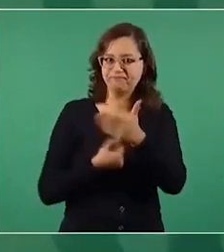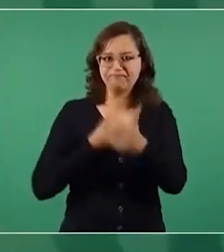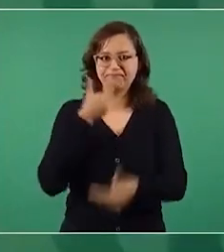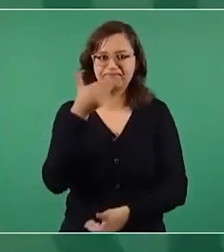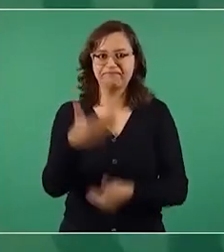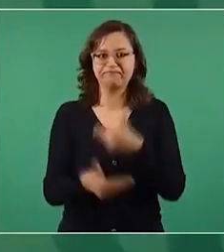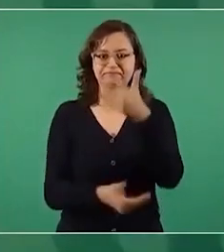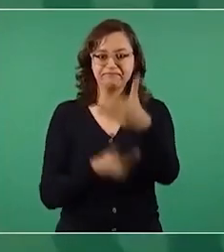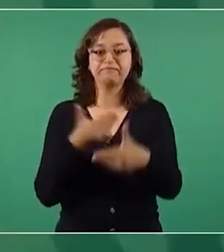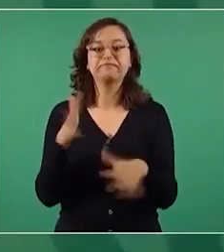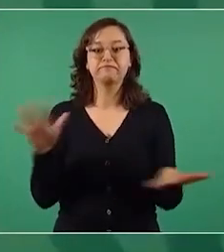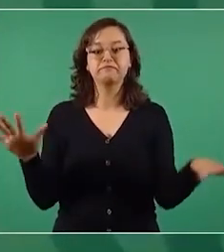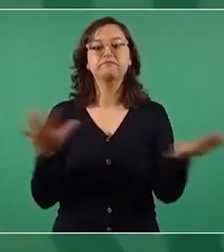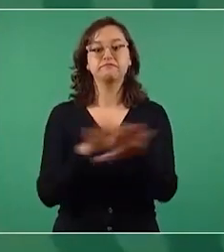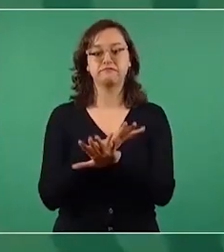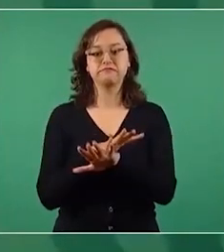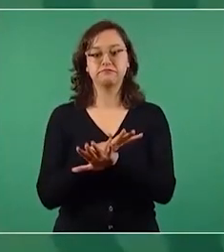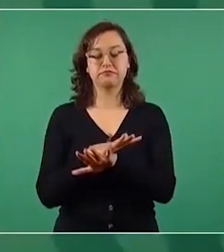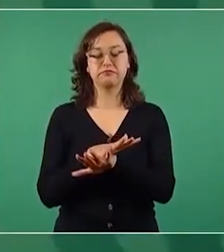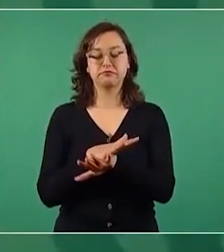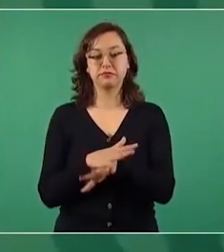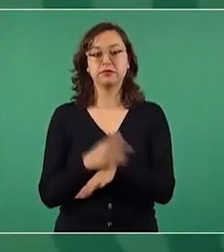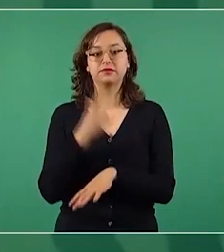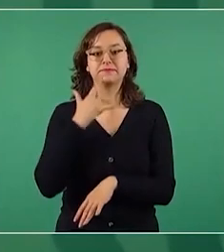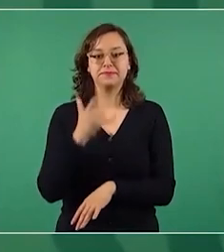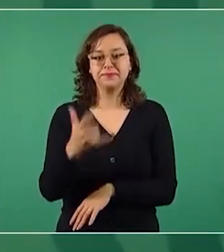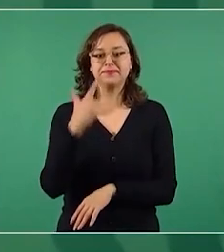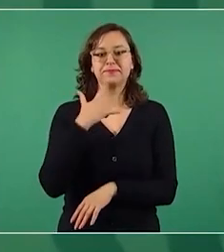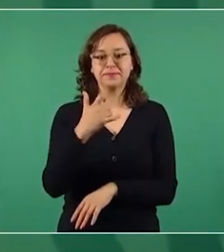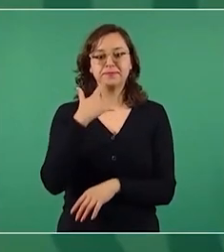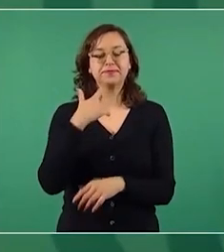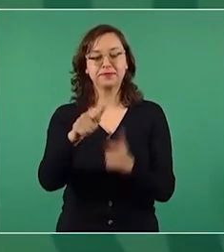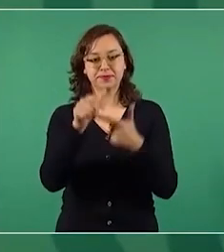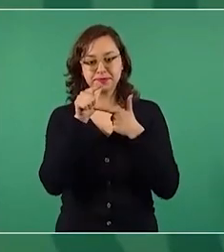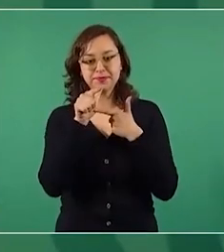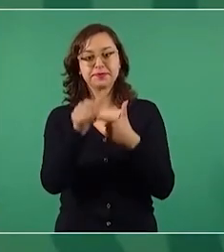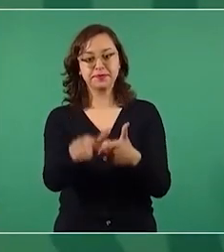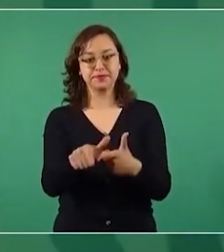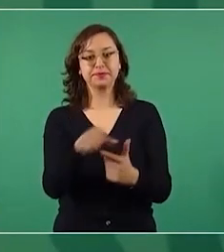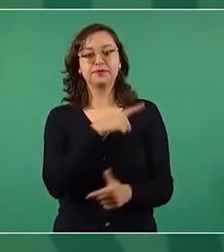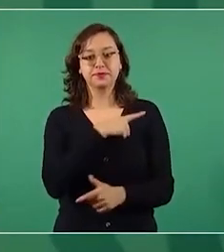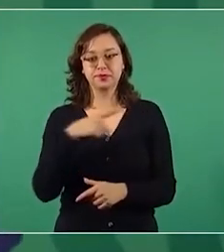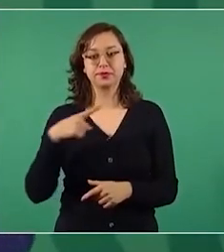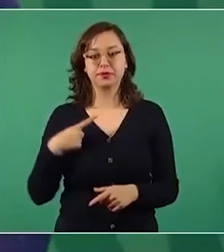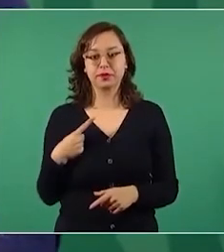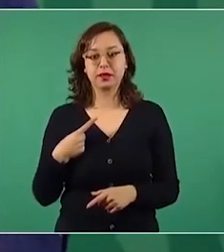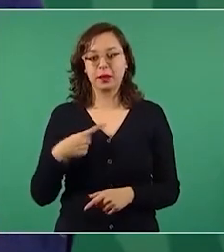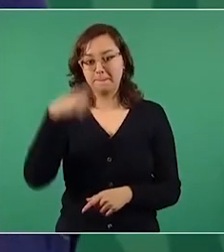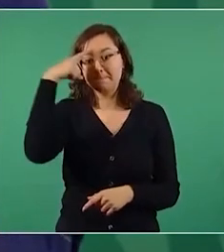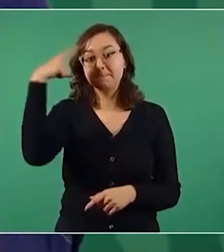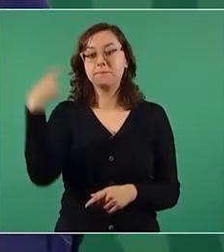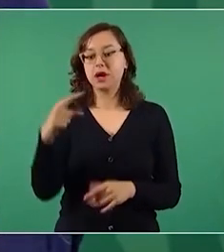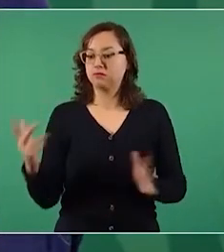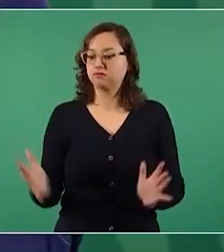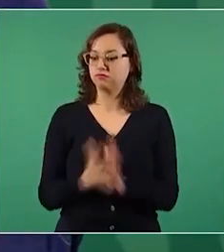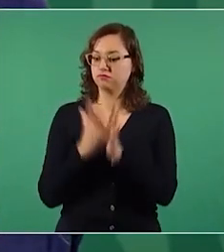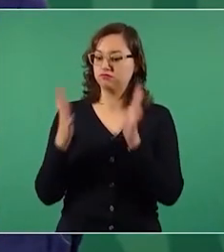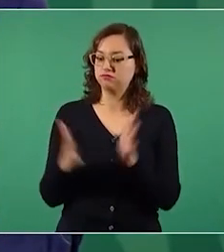y tenemos que seguir luchando por hacer realidad la democracia